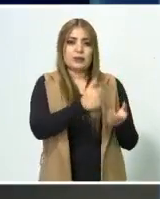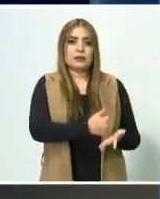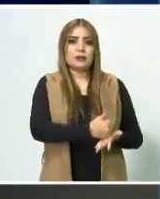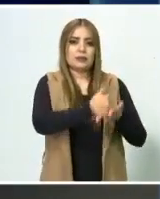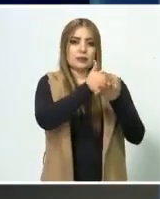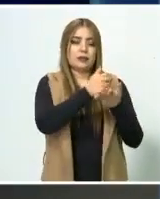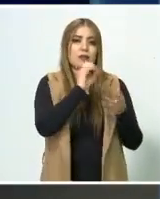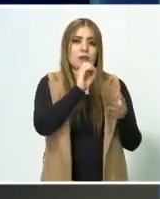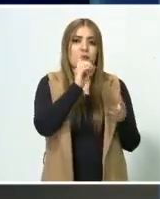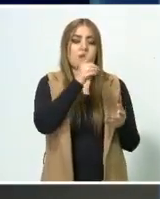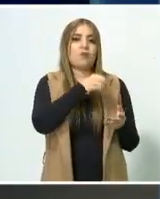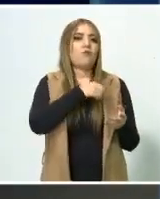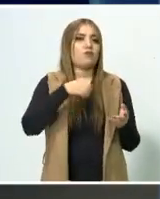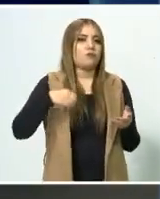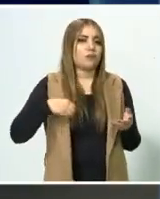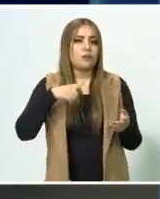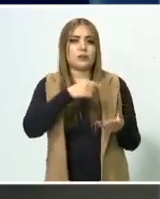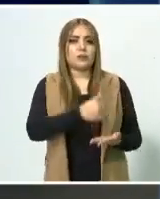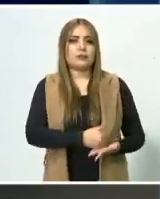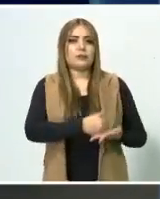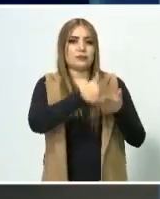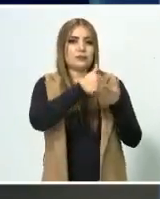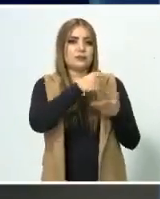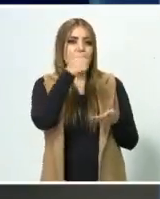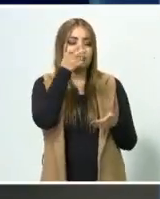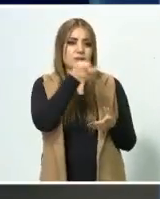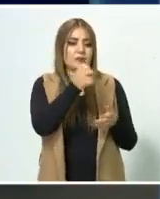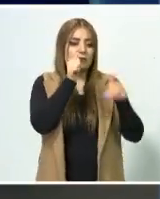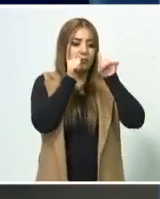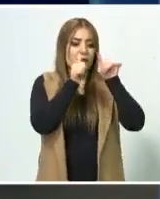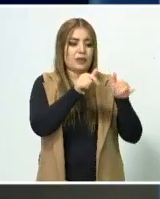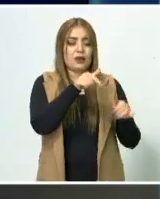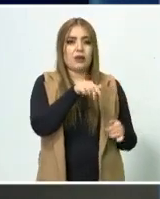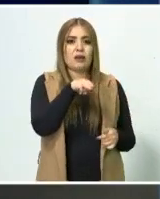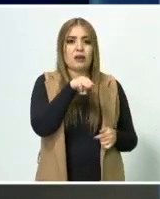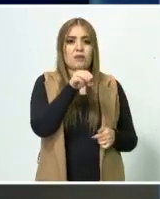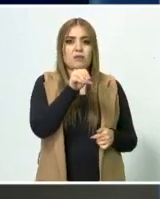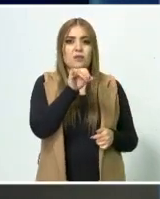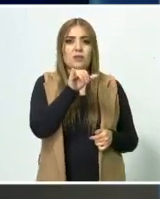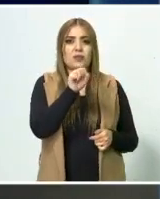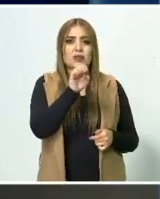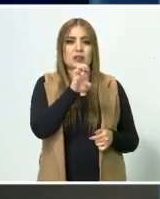voy a obligar a que me ayude para que atienda a Moisés. Y, pues,